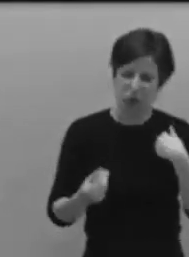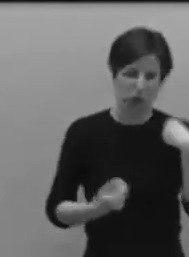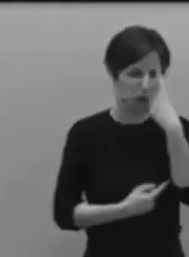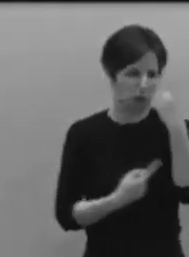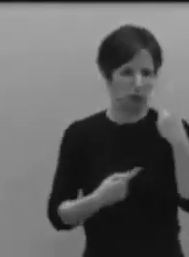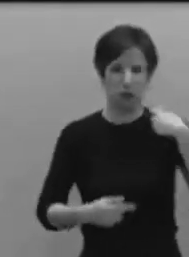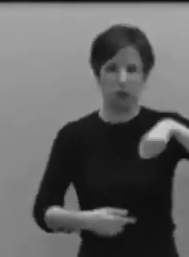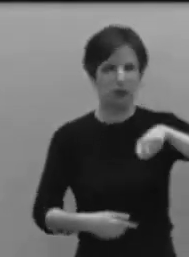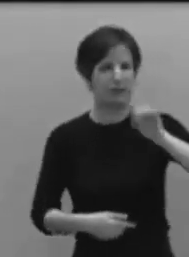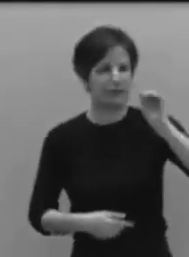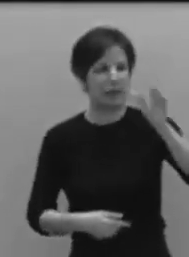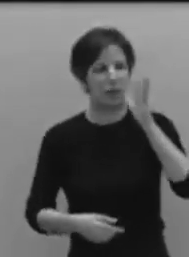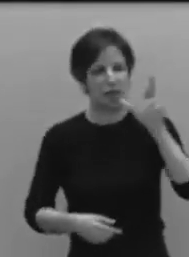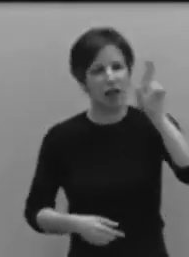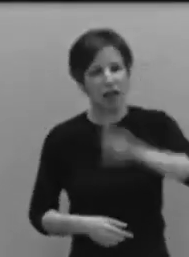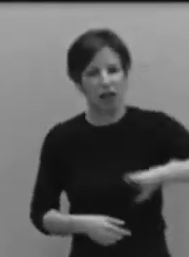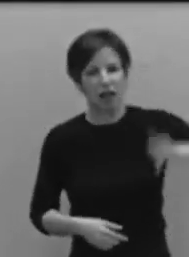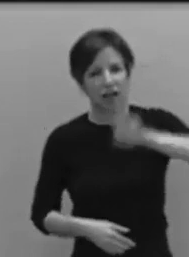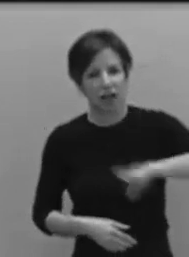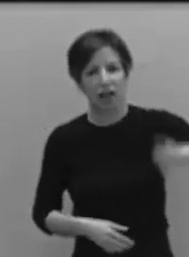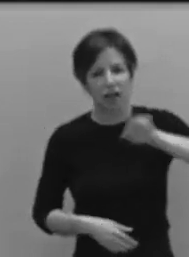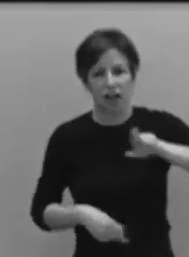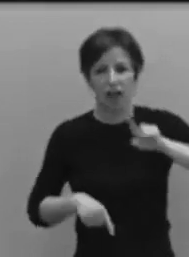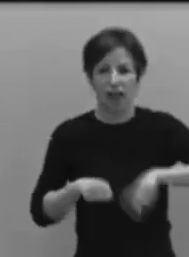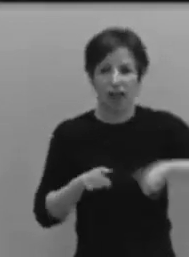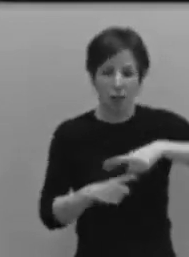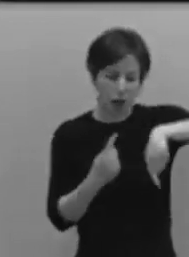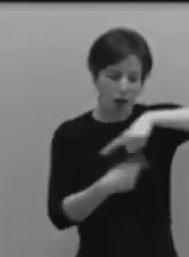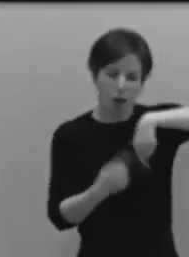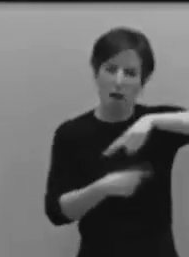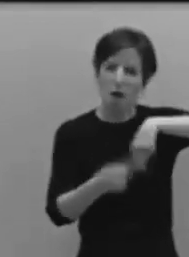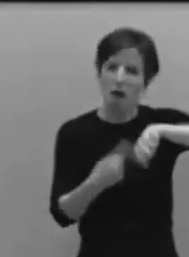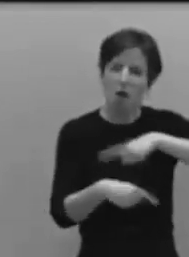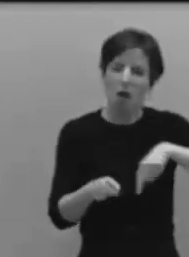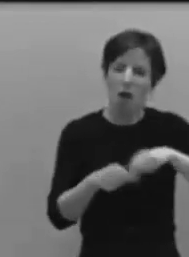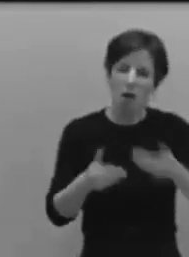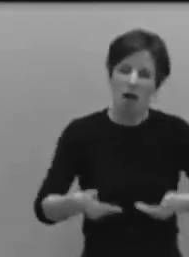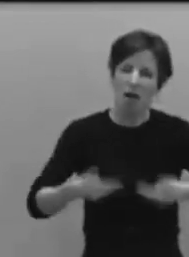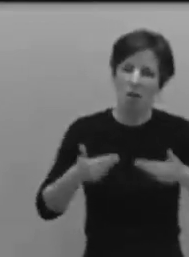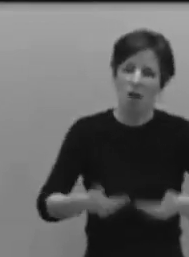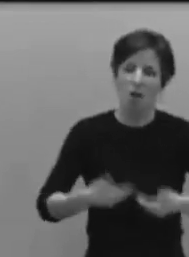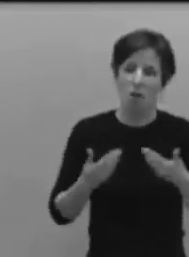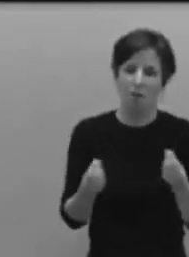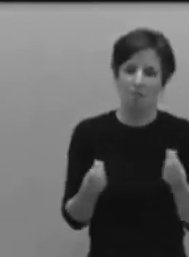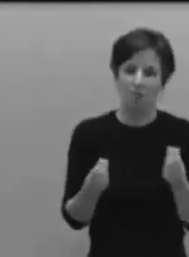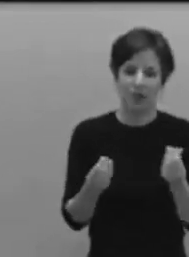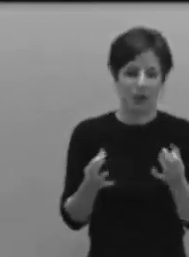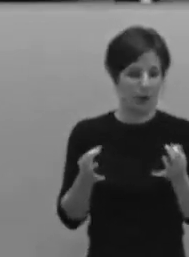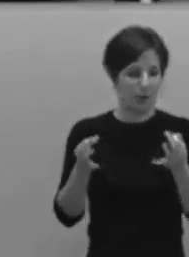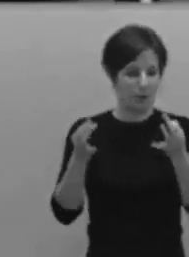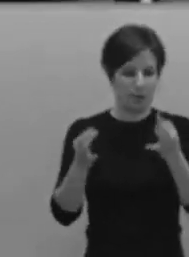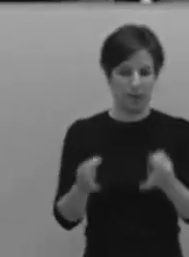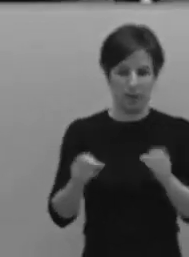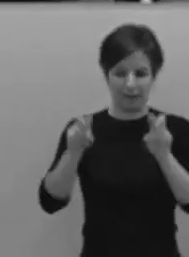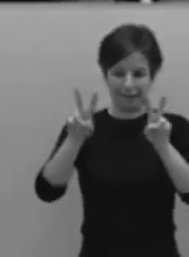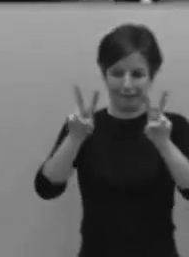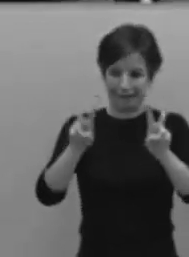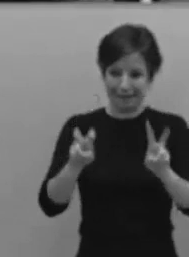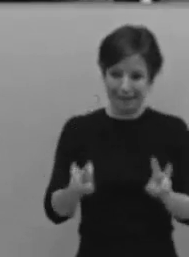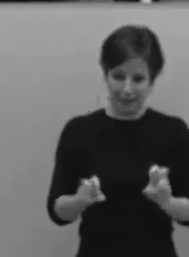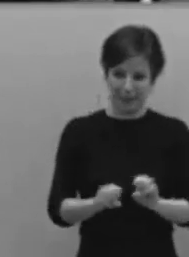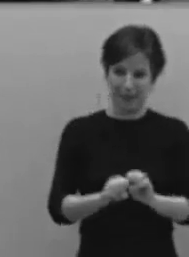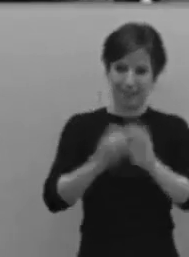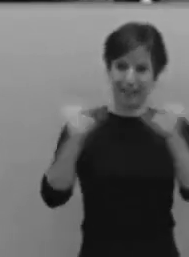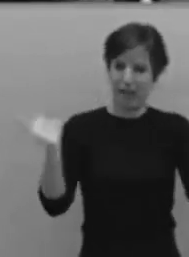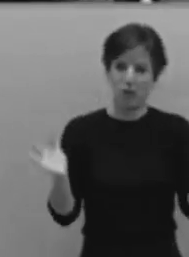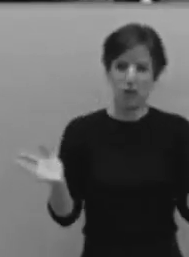mismo, y no acabamos de pronunciarnos sobre los temas. No ha habido ninguna referencia, por ejemplo, al tema de la